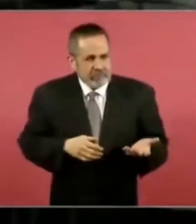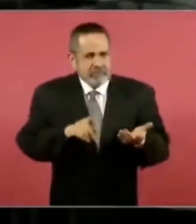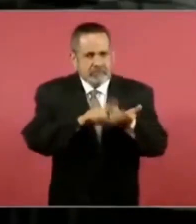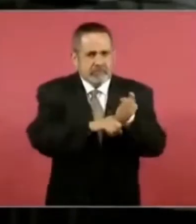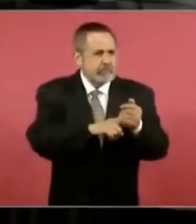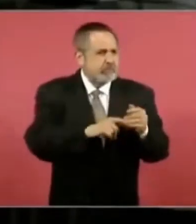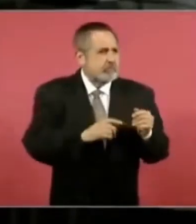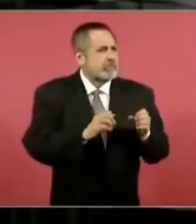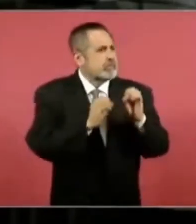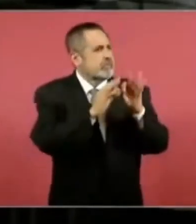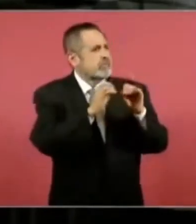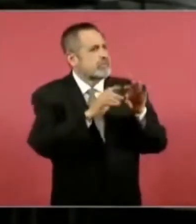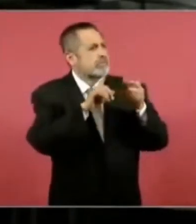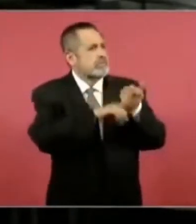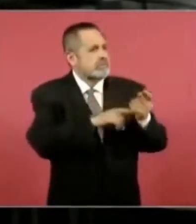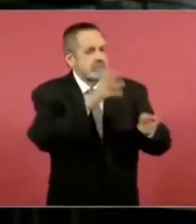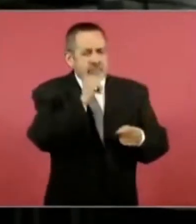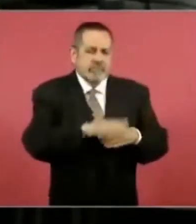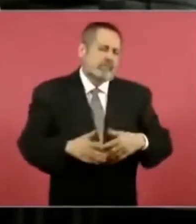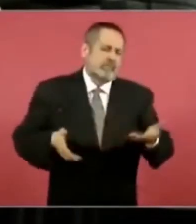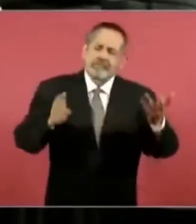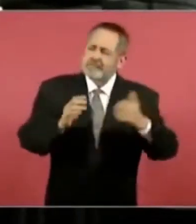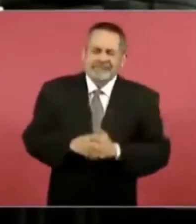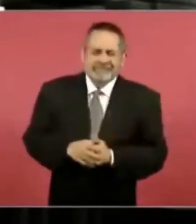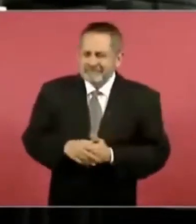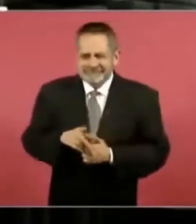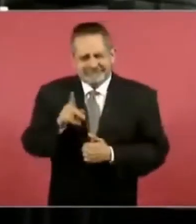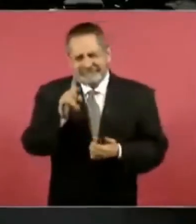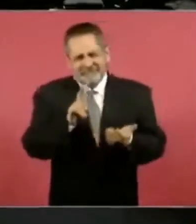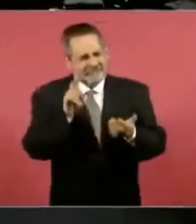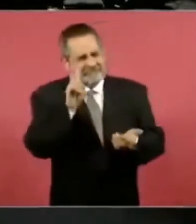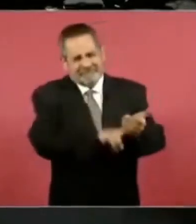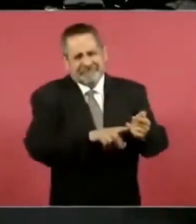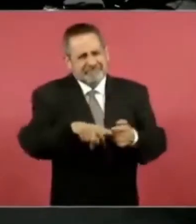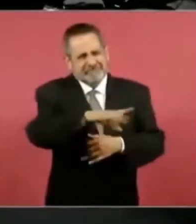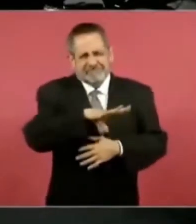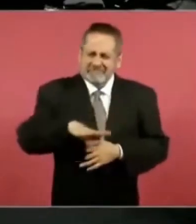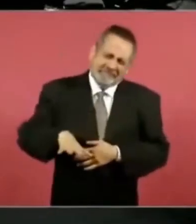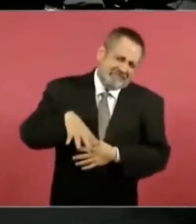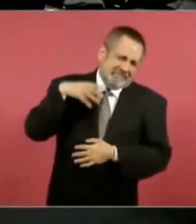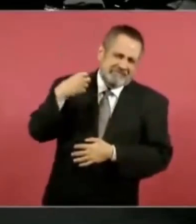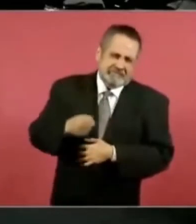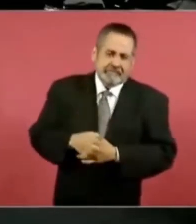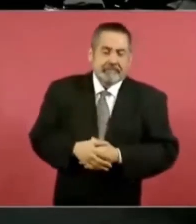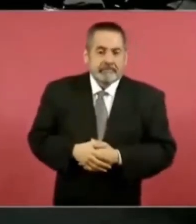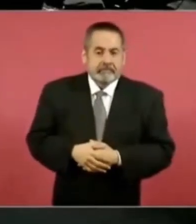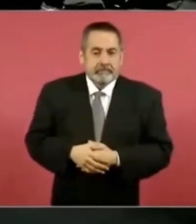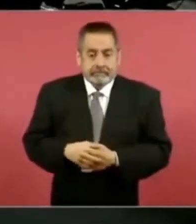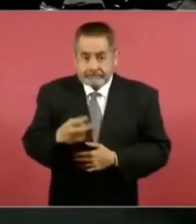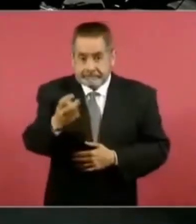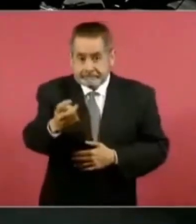instalaciones. La verdad es que es un abuso. Está muy bien, este es el diálogo circular.